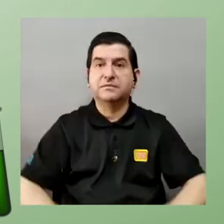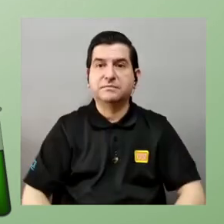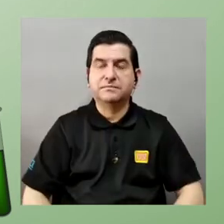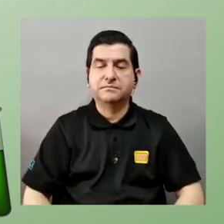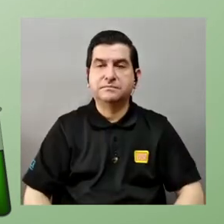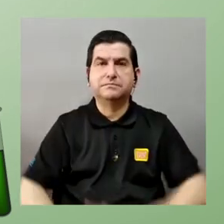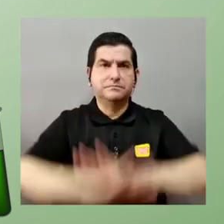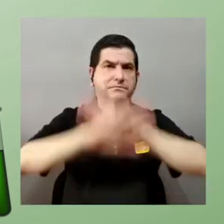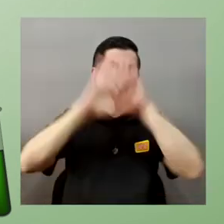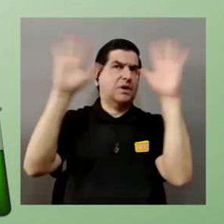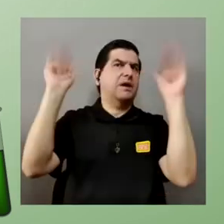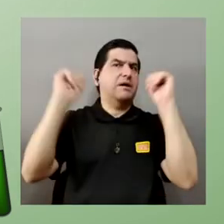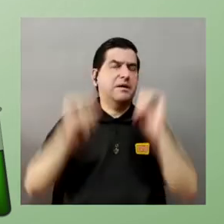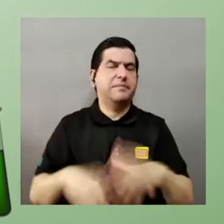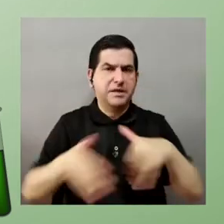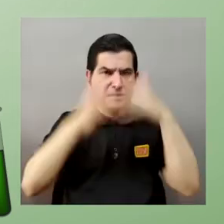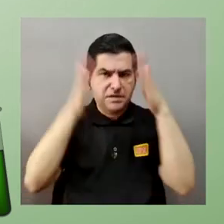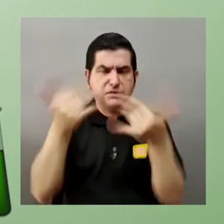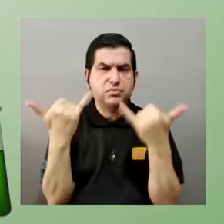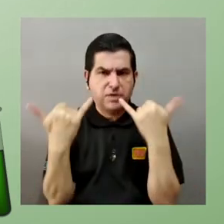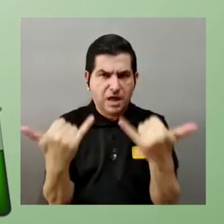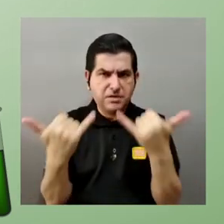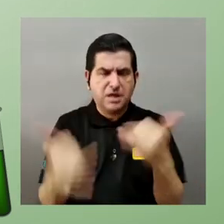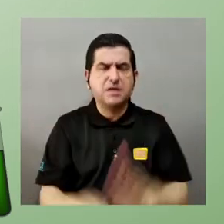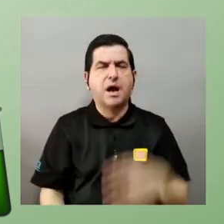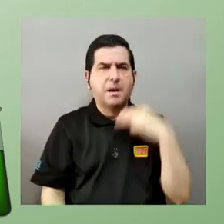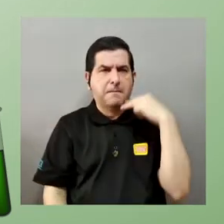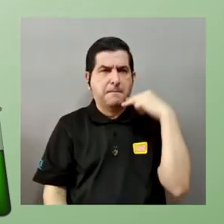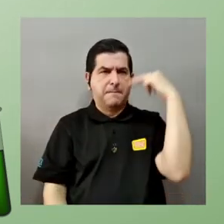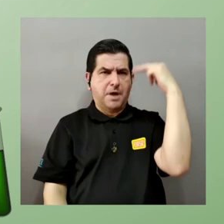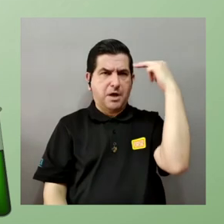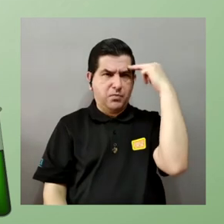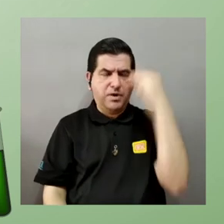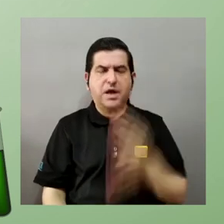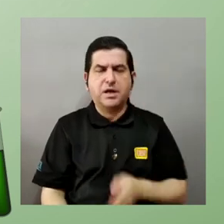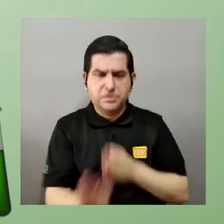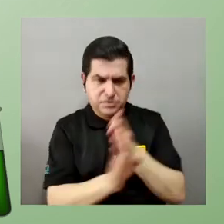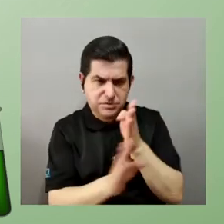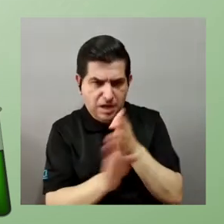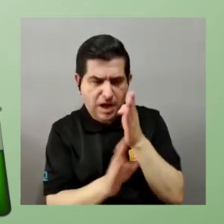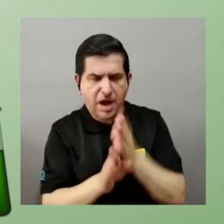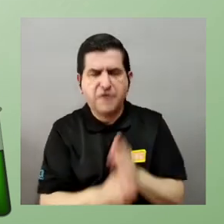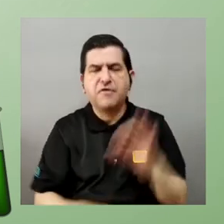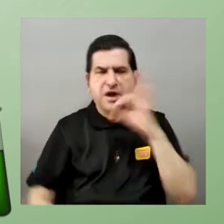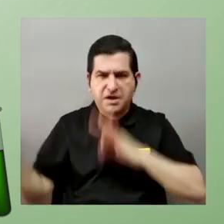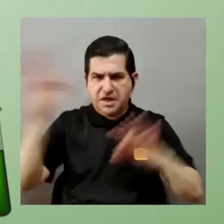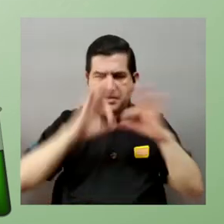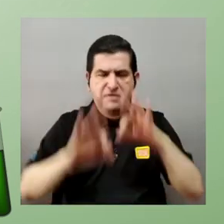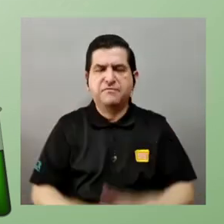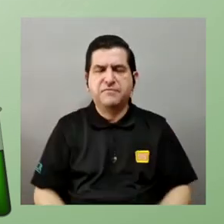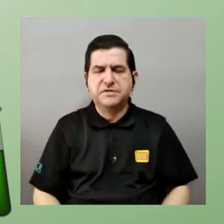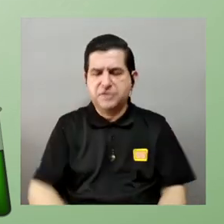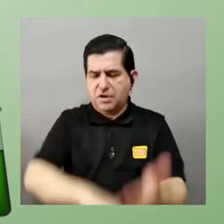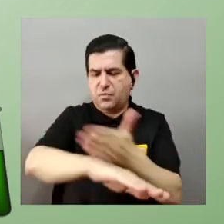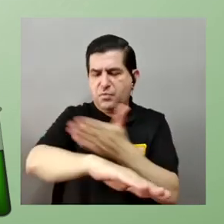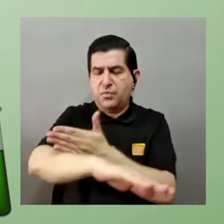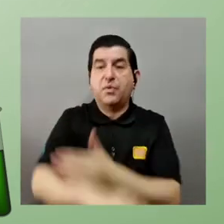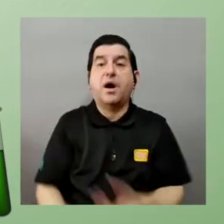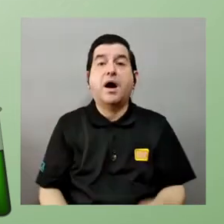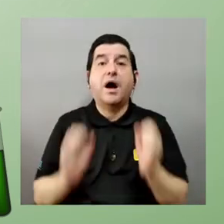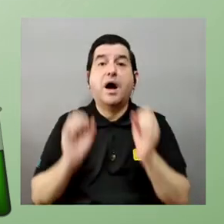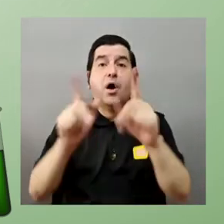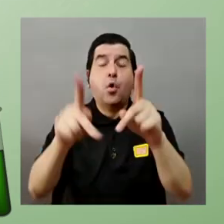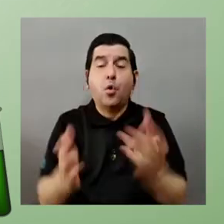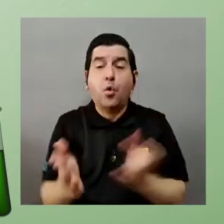contrario verdad claramente cuando el estudiante ya está más maduro y ha llevado un currículum en física él se da cuenta de que